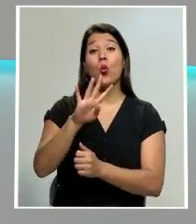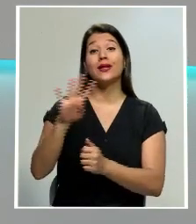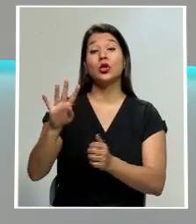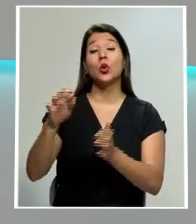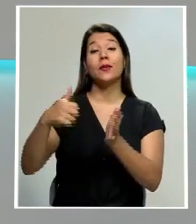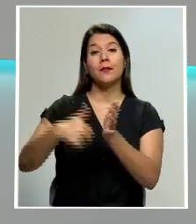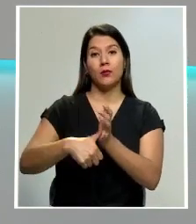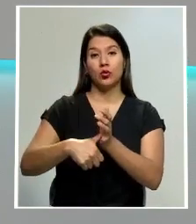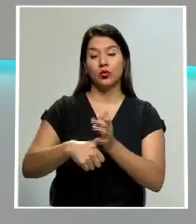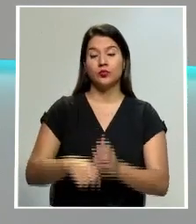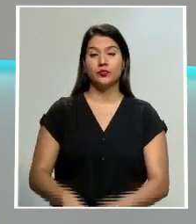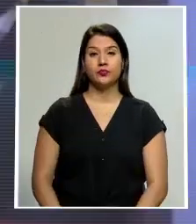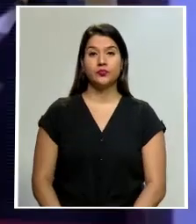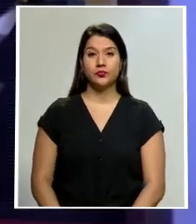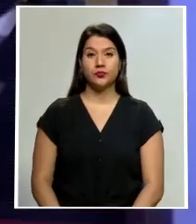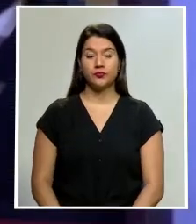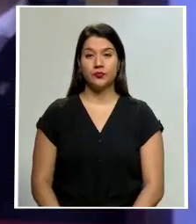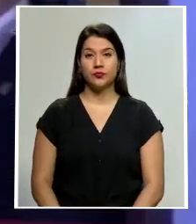Keiko Fujimori